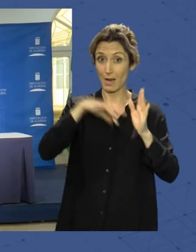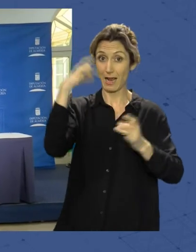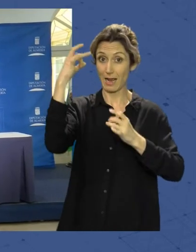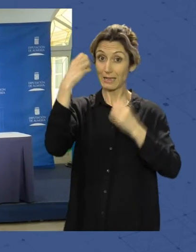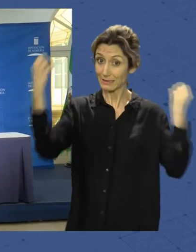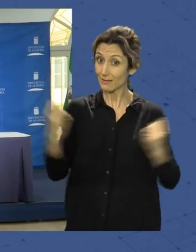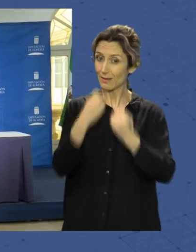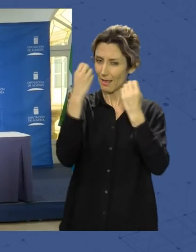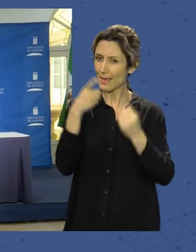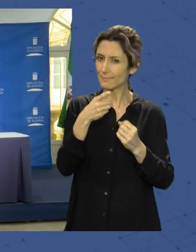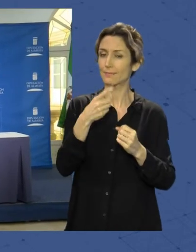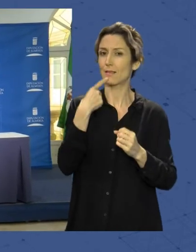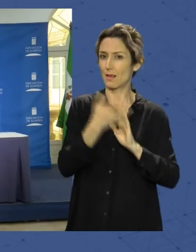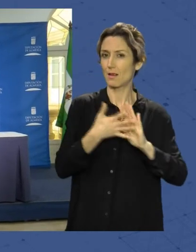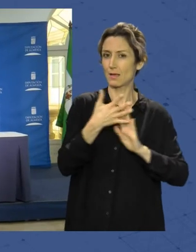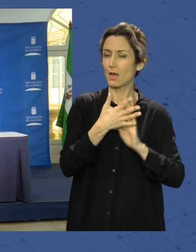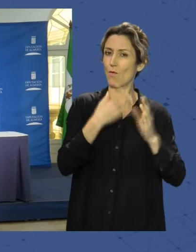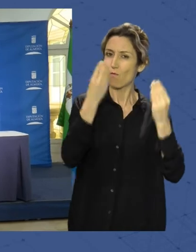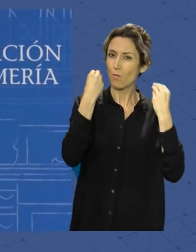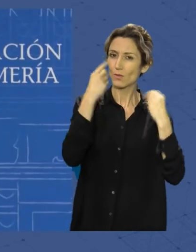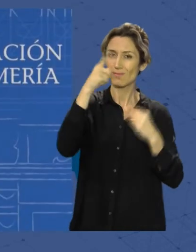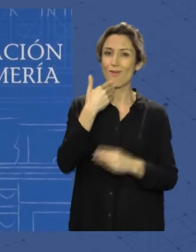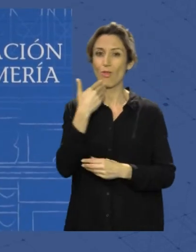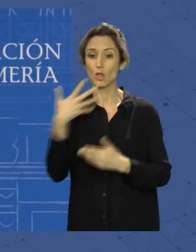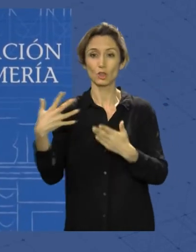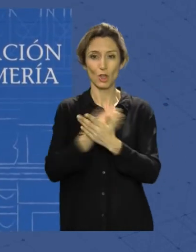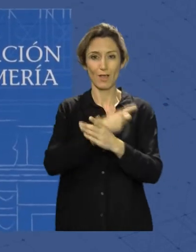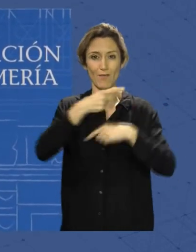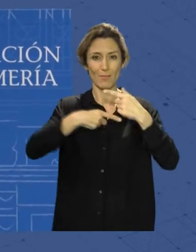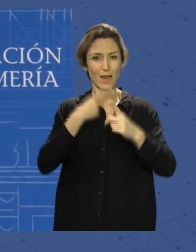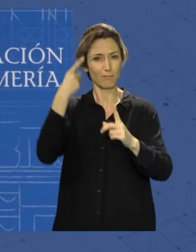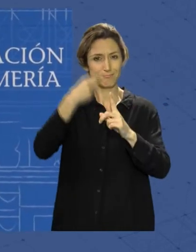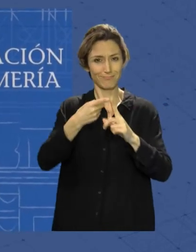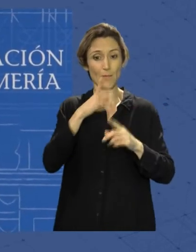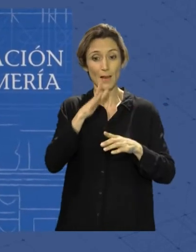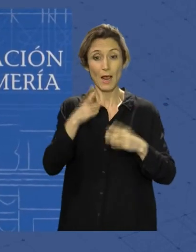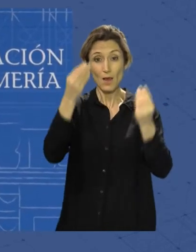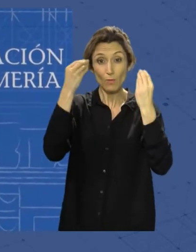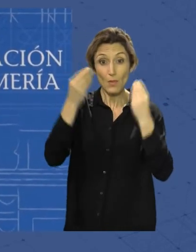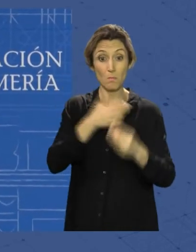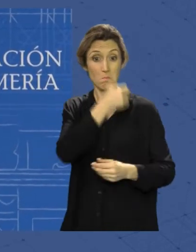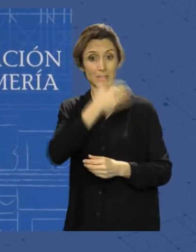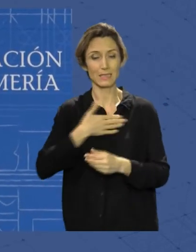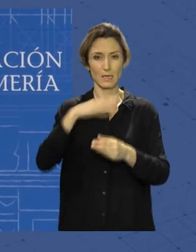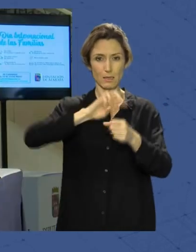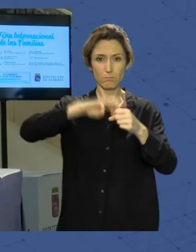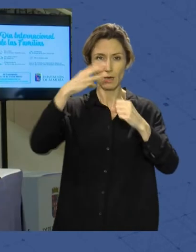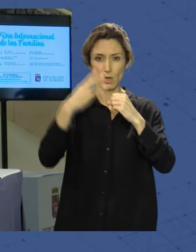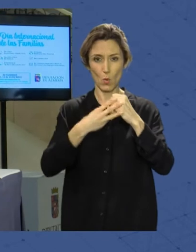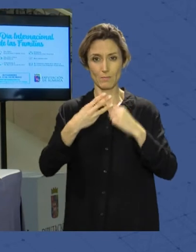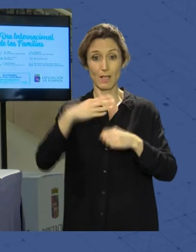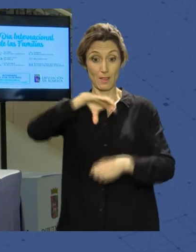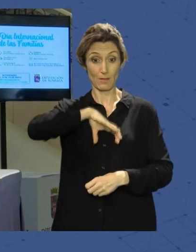formación y en el ocio está destinado a todas las familias. Más información e inscripciones en la página web de la